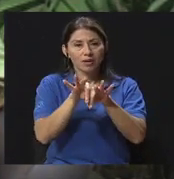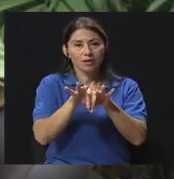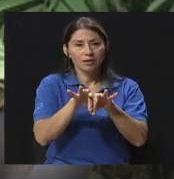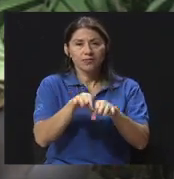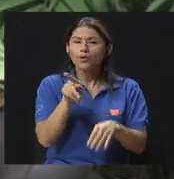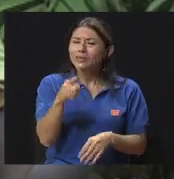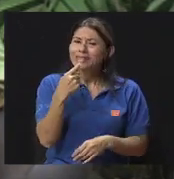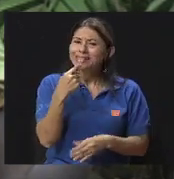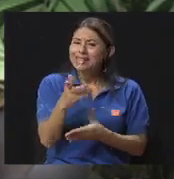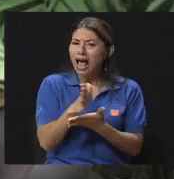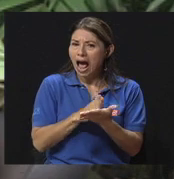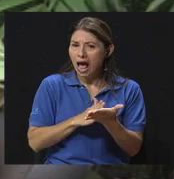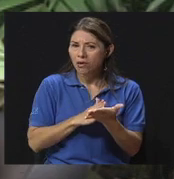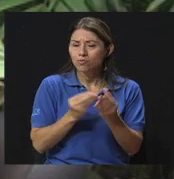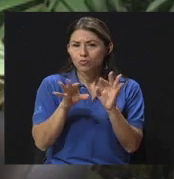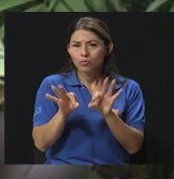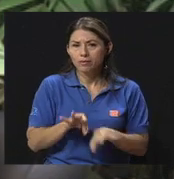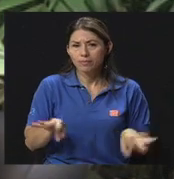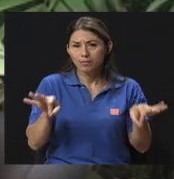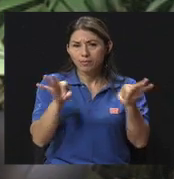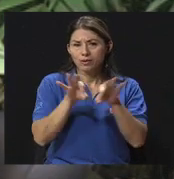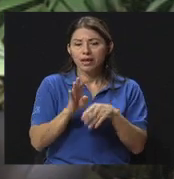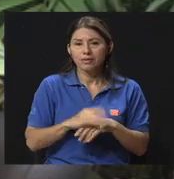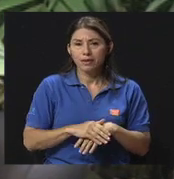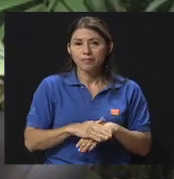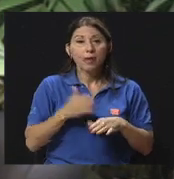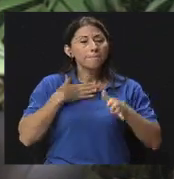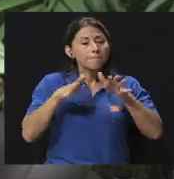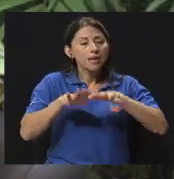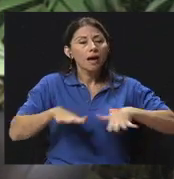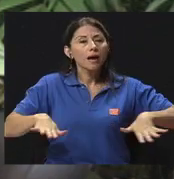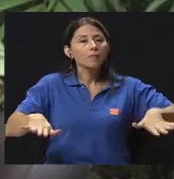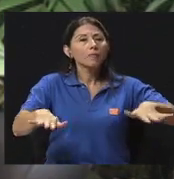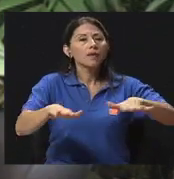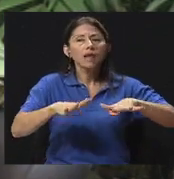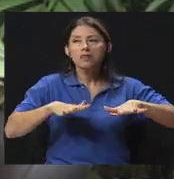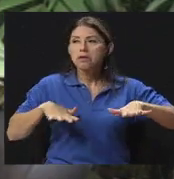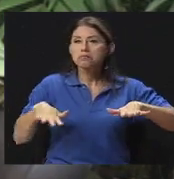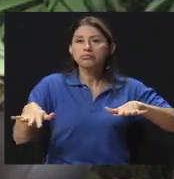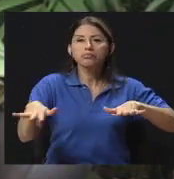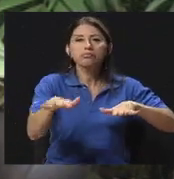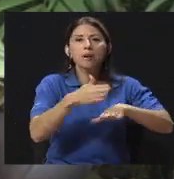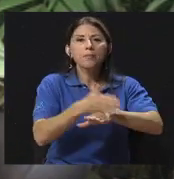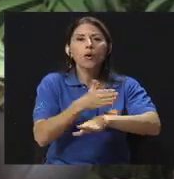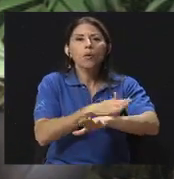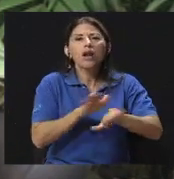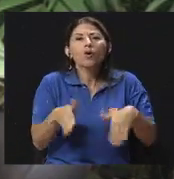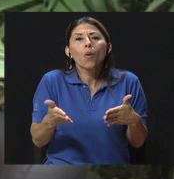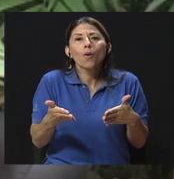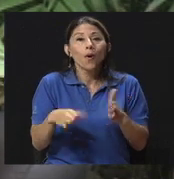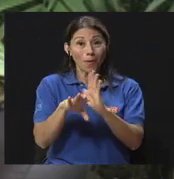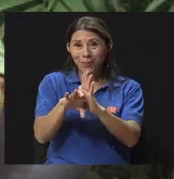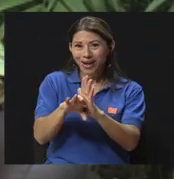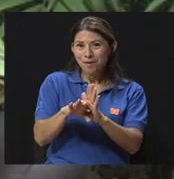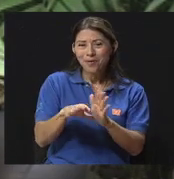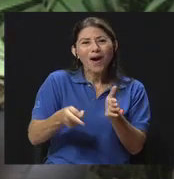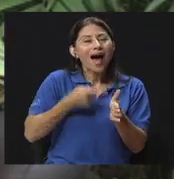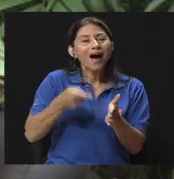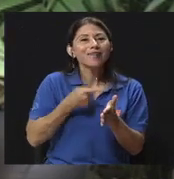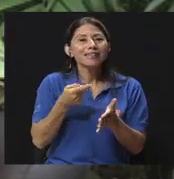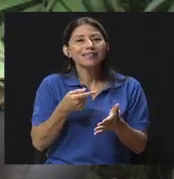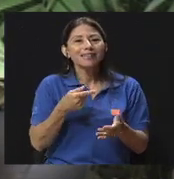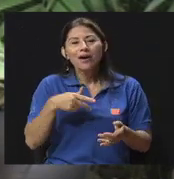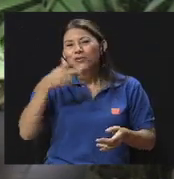vez no había rescatado, pero que es igual de importante. ¿Cómo mejorar mi ambiente, mi entorno? Lo que decías, un chiste a veces, ¿verdad? Para hacer mejor